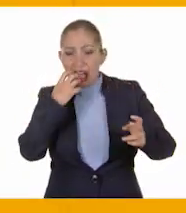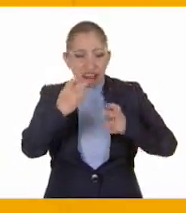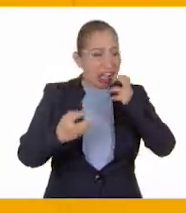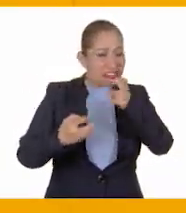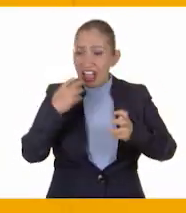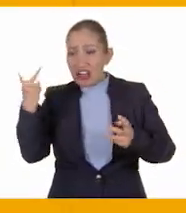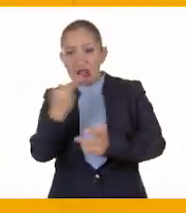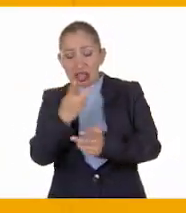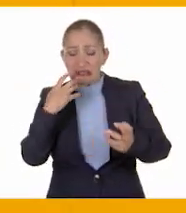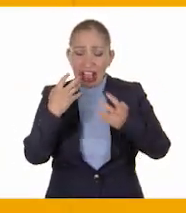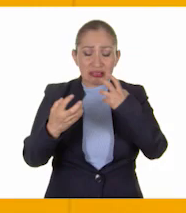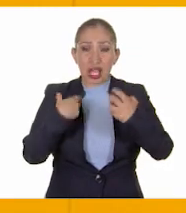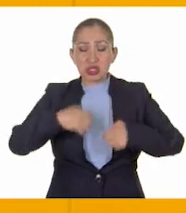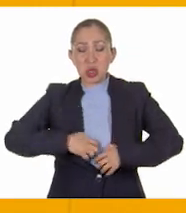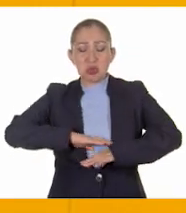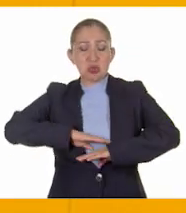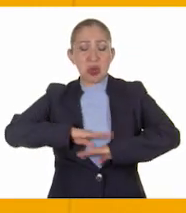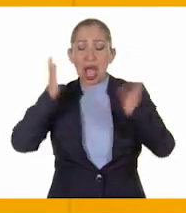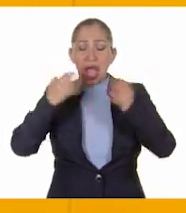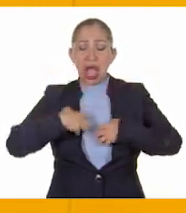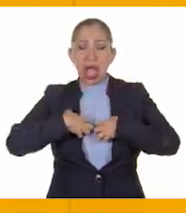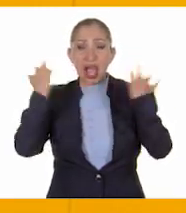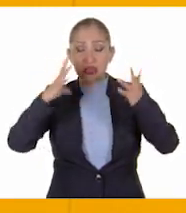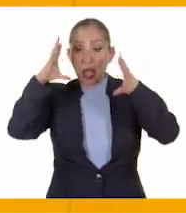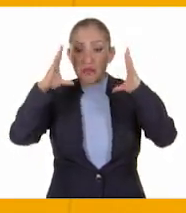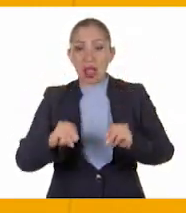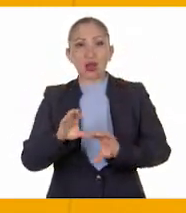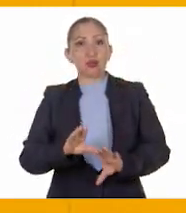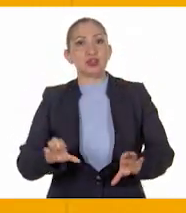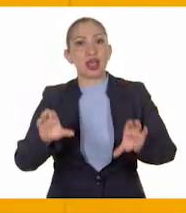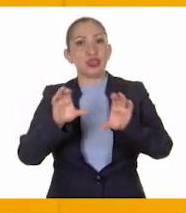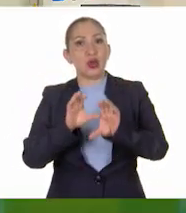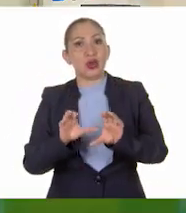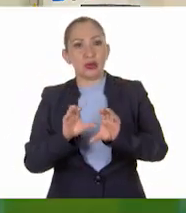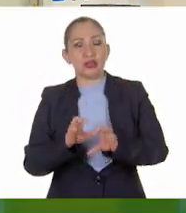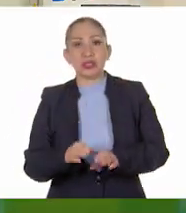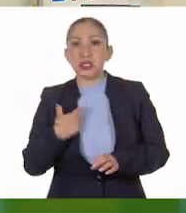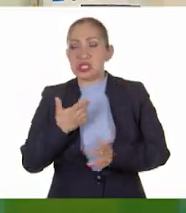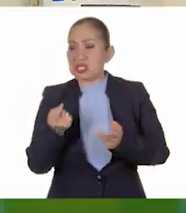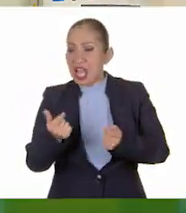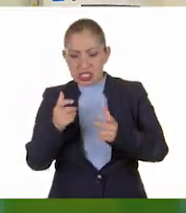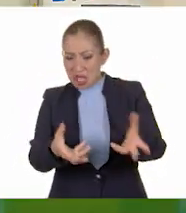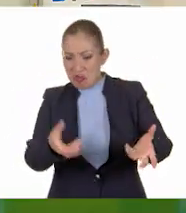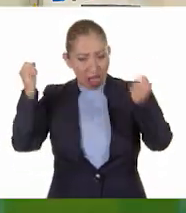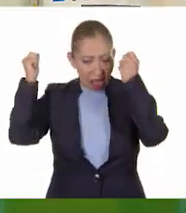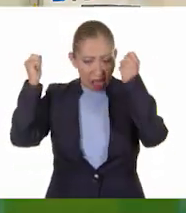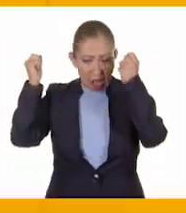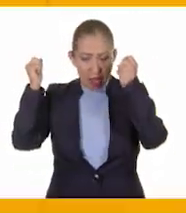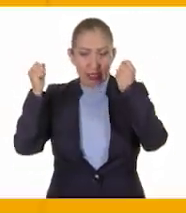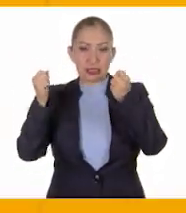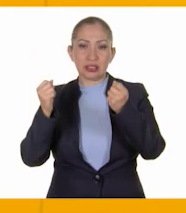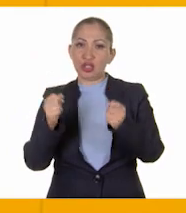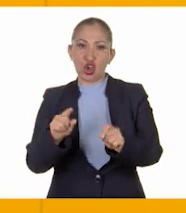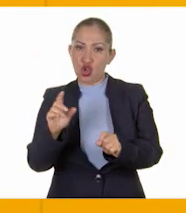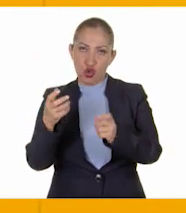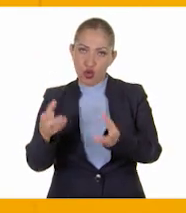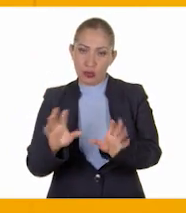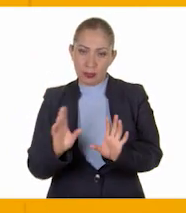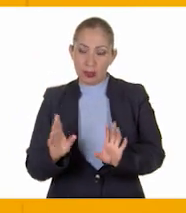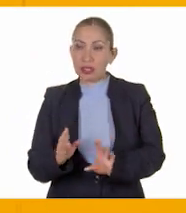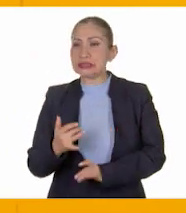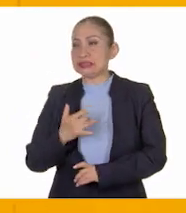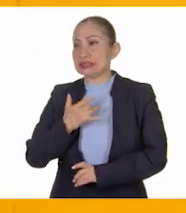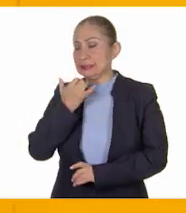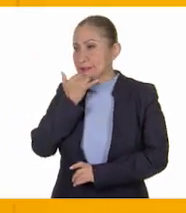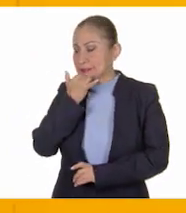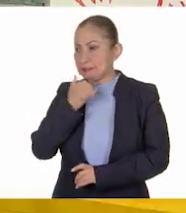gritábamos hasta que me enojé tanto que apagué la computadora y casi la agarro y la... No, pero no la tiré. Lo siento